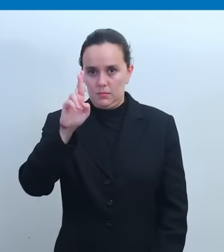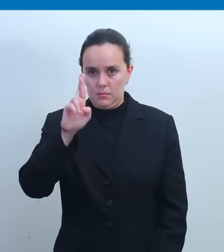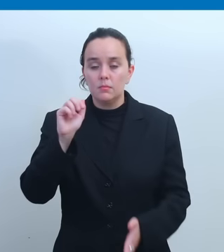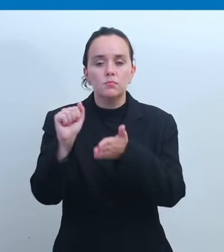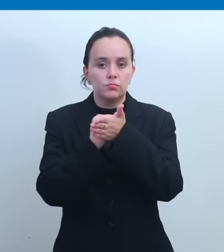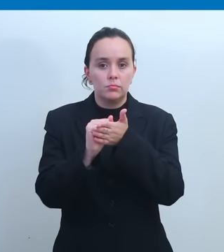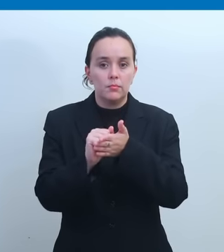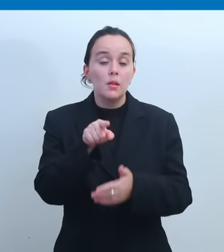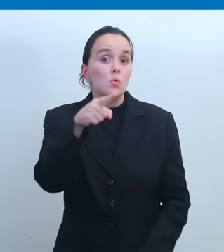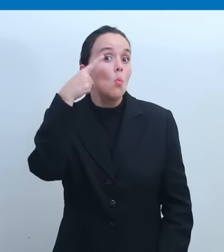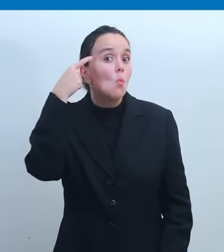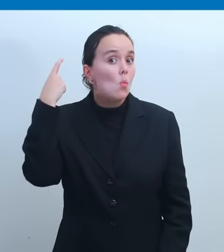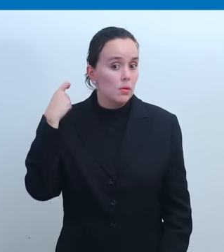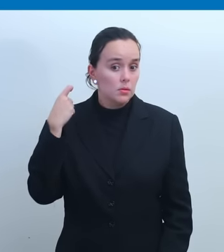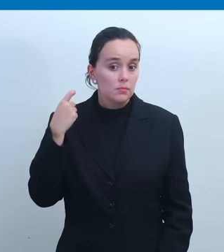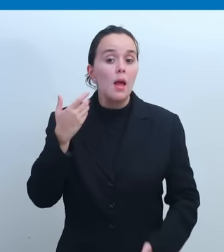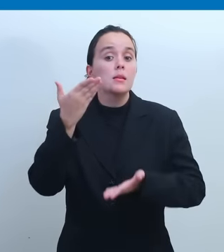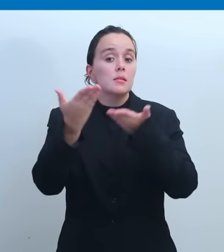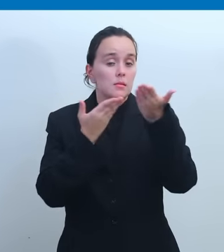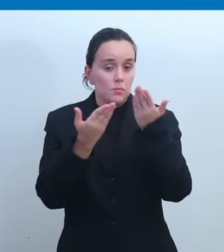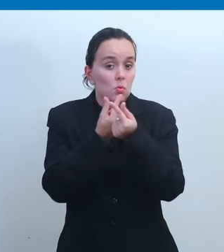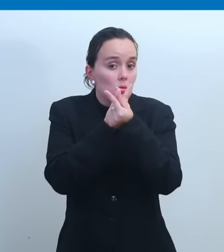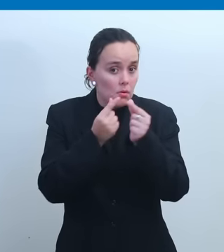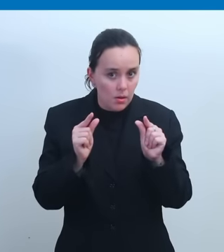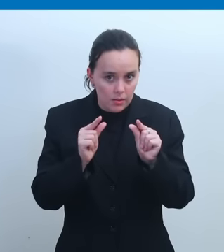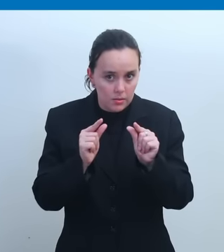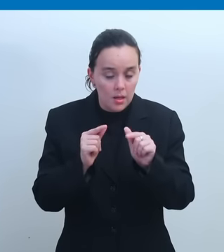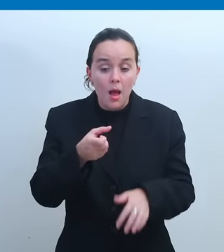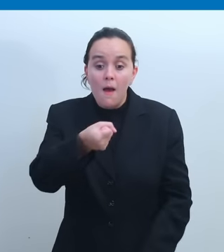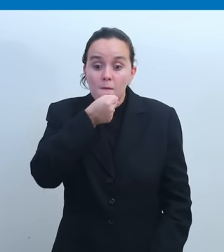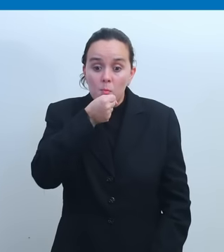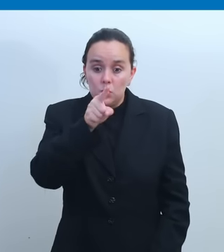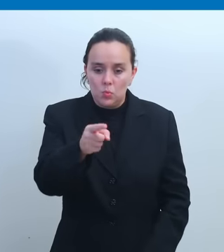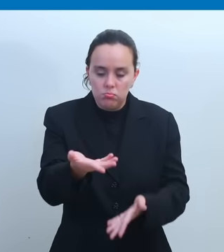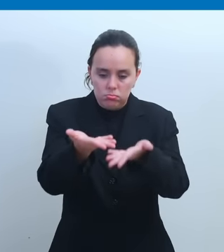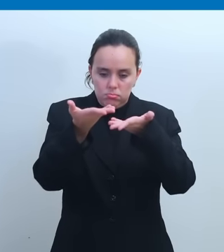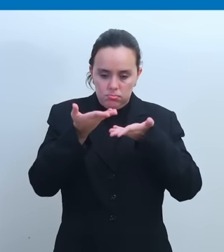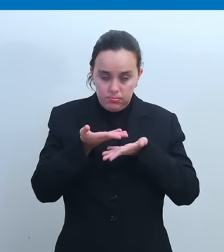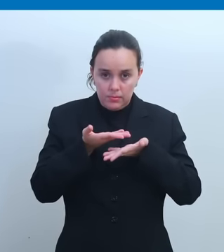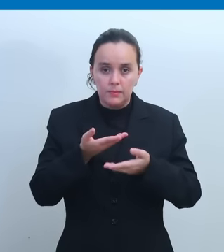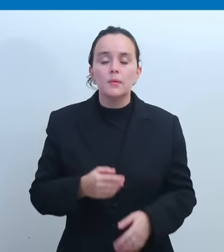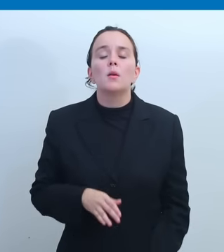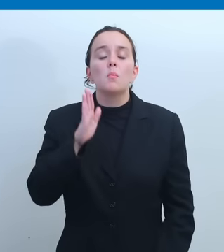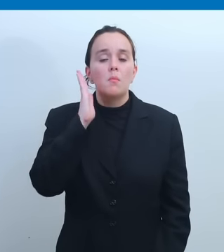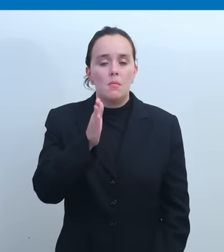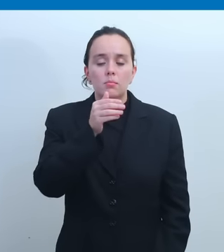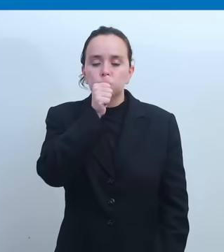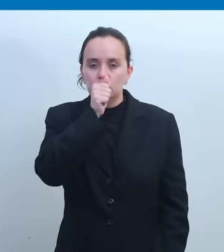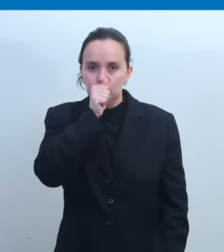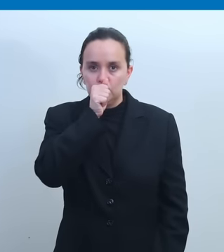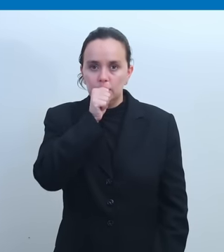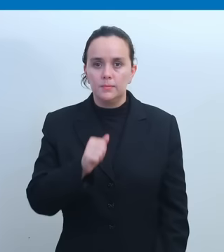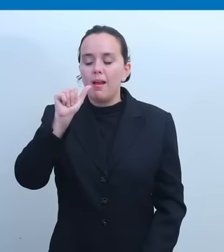Recuerda que todos nuestros servicios son gratuitos. Toda la información que compartas con nosotros será manejada de manera